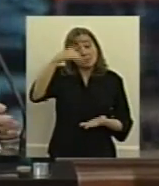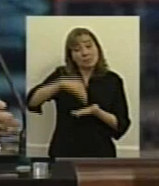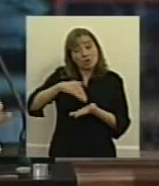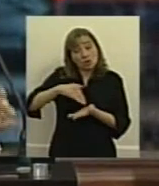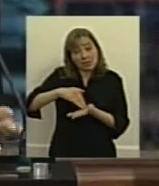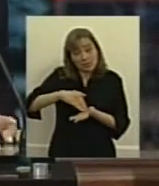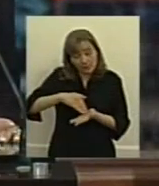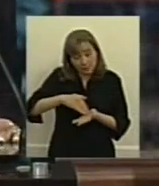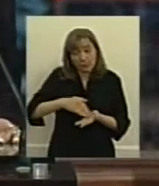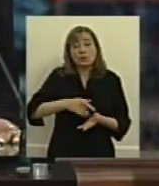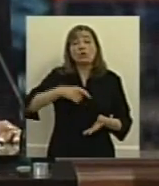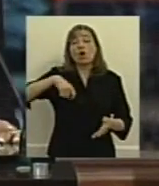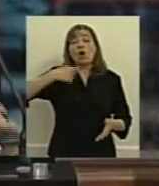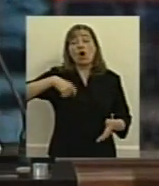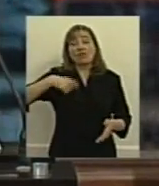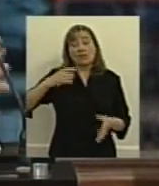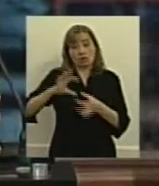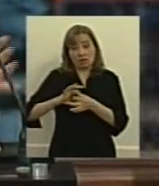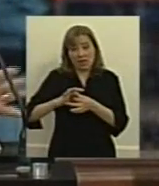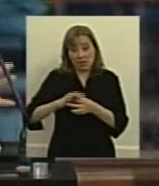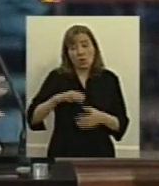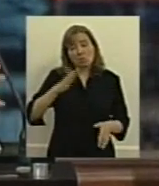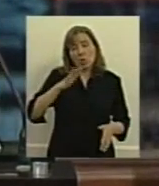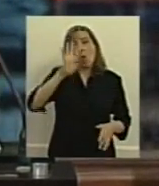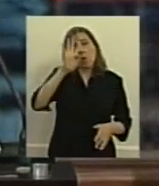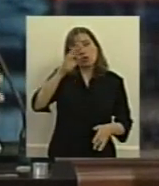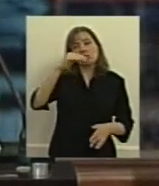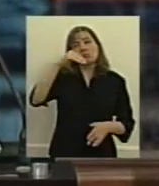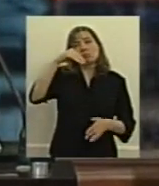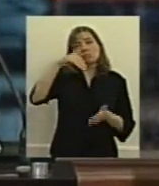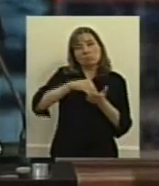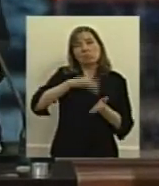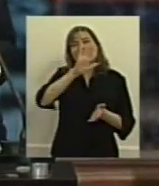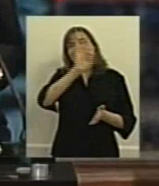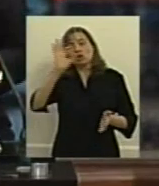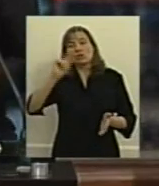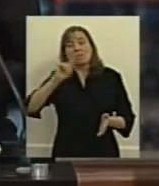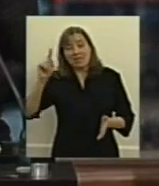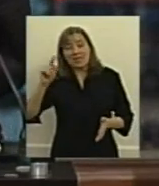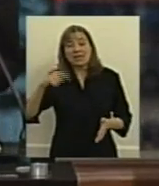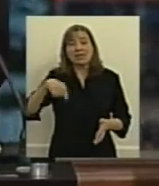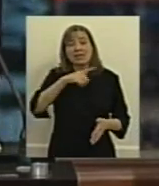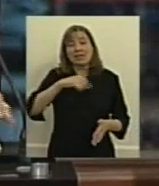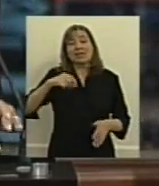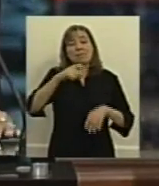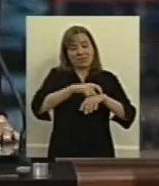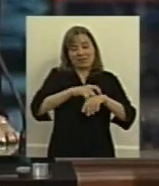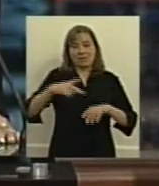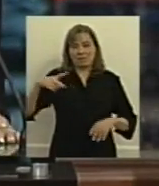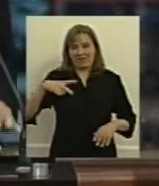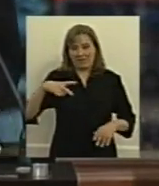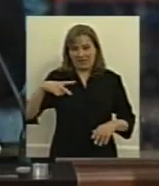obras sociales y hay 4 millones y medio en el sector de las medicinas de la medicina prepaga